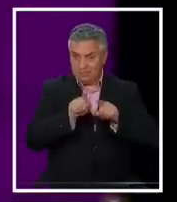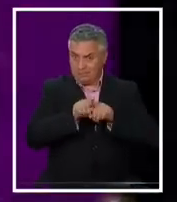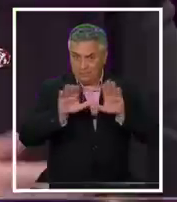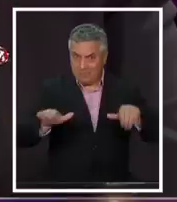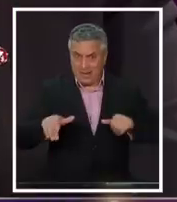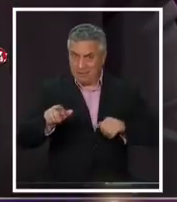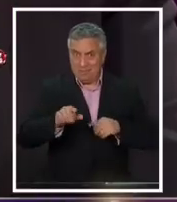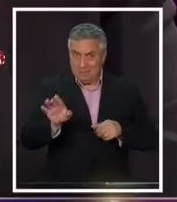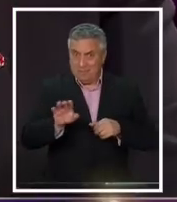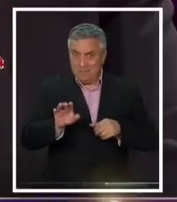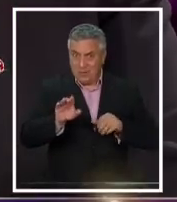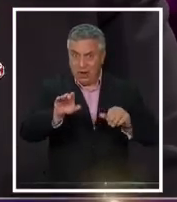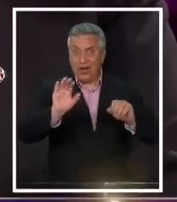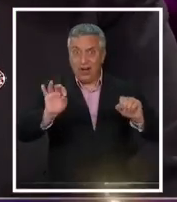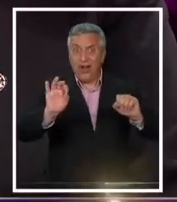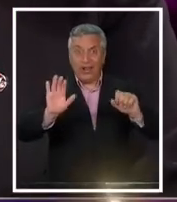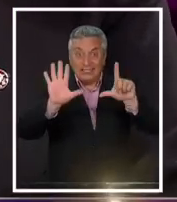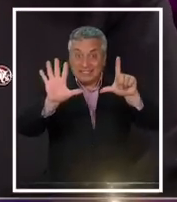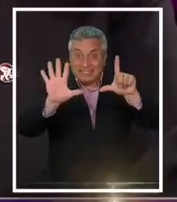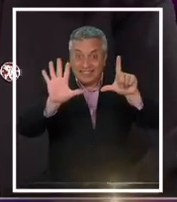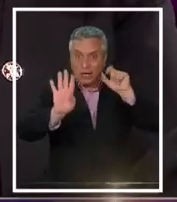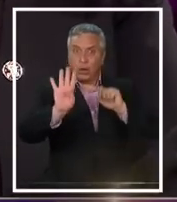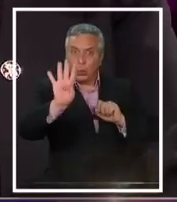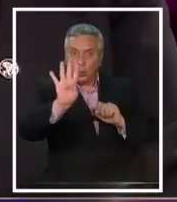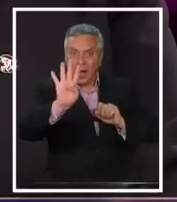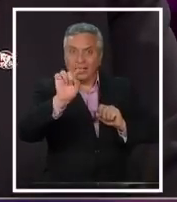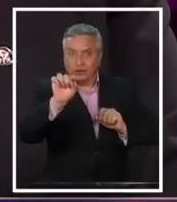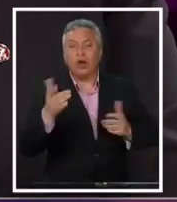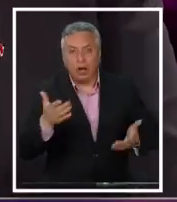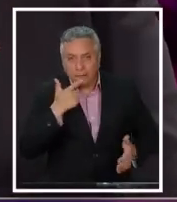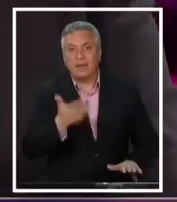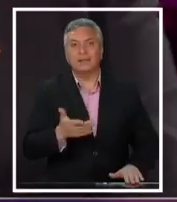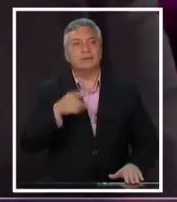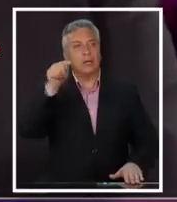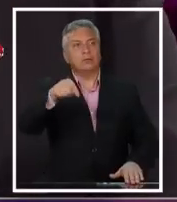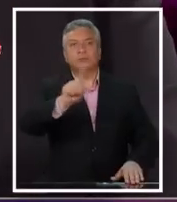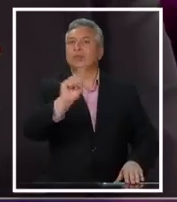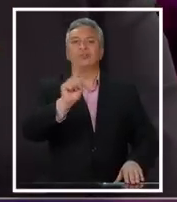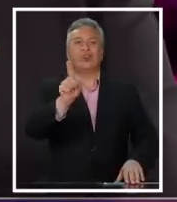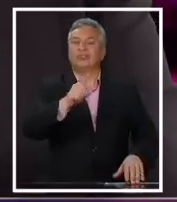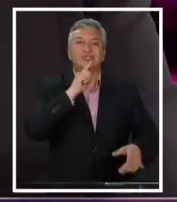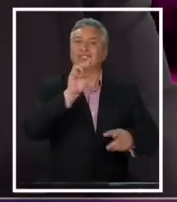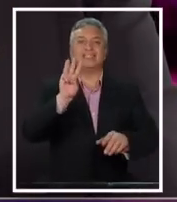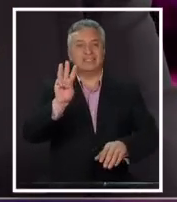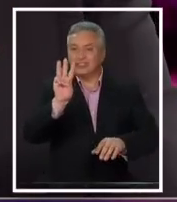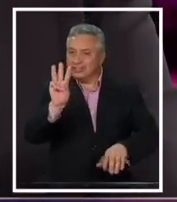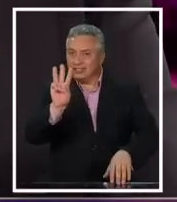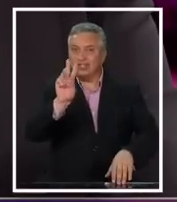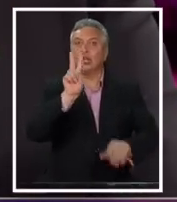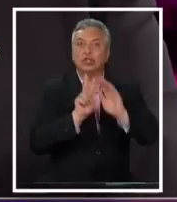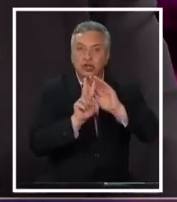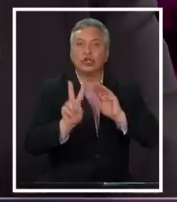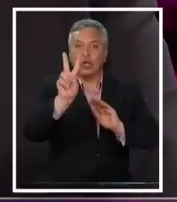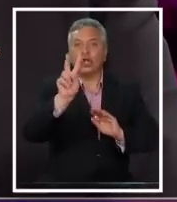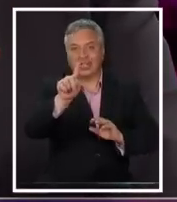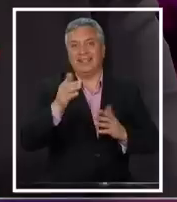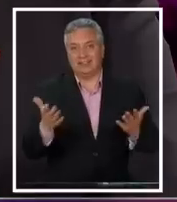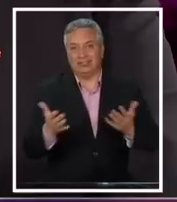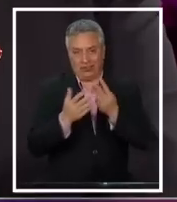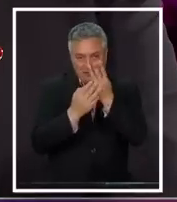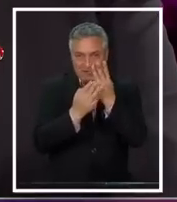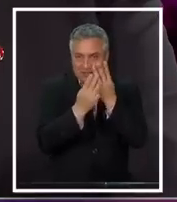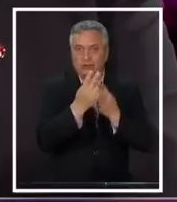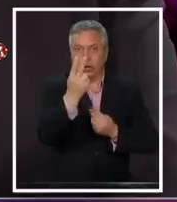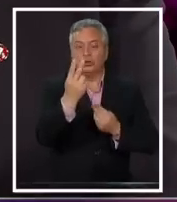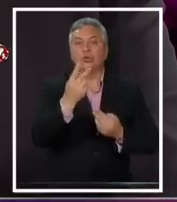tercios son para los casos... Pero necesitas 2 tercios o 4 séptimos en materias específicas con referéndum.